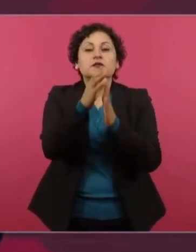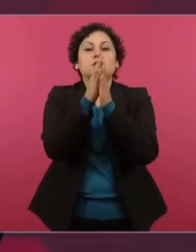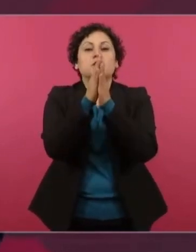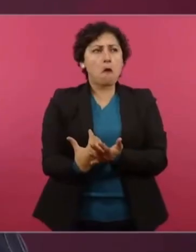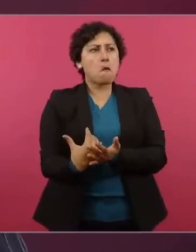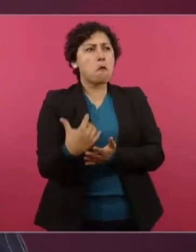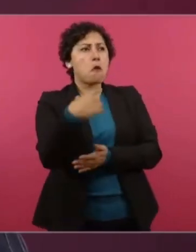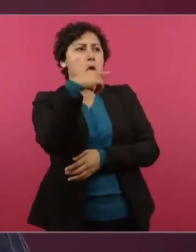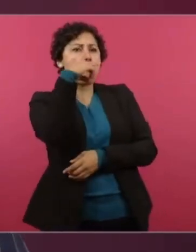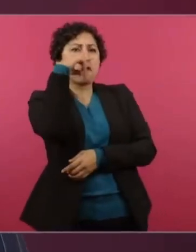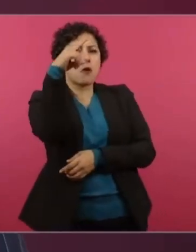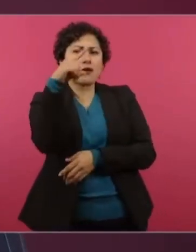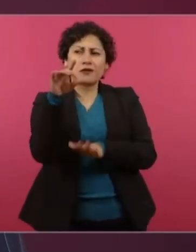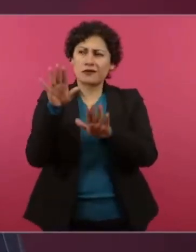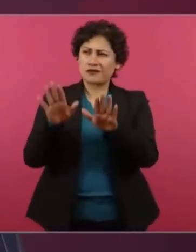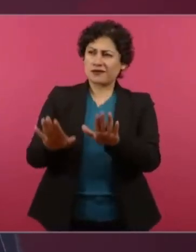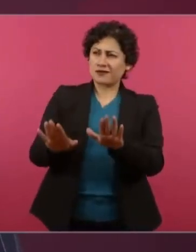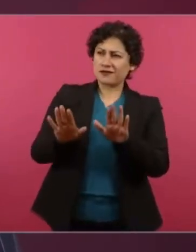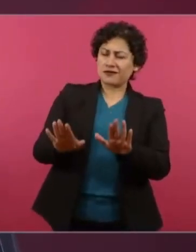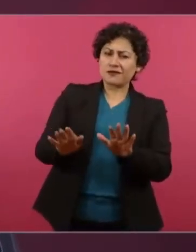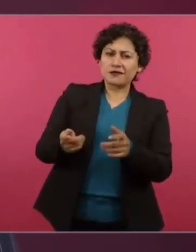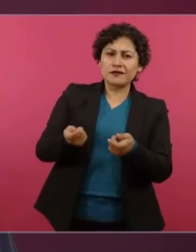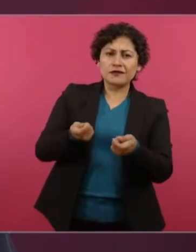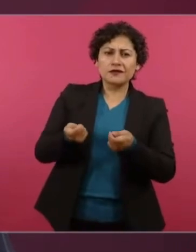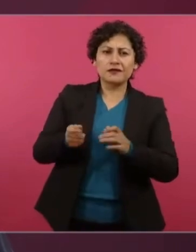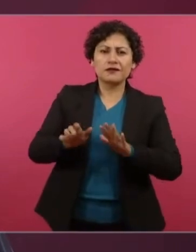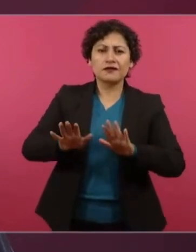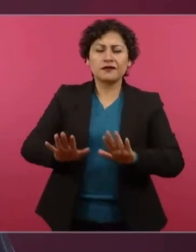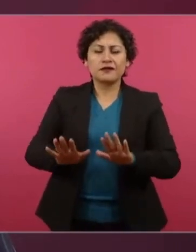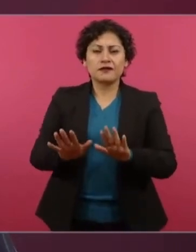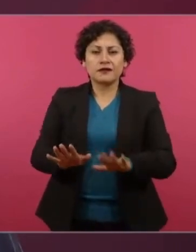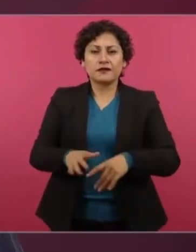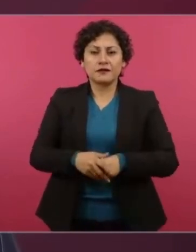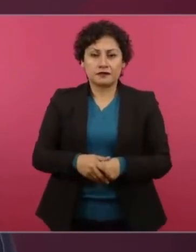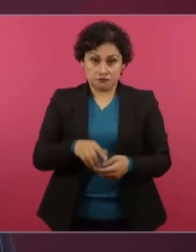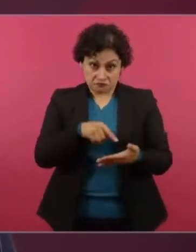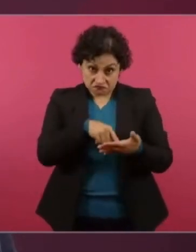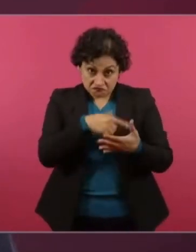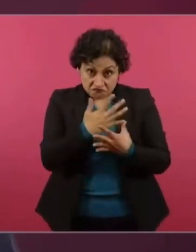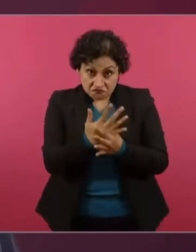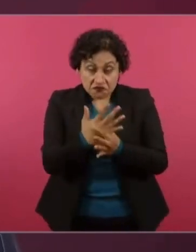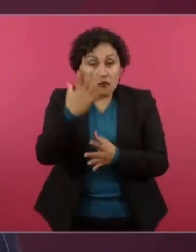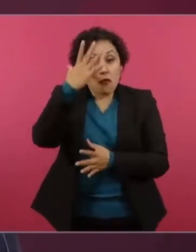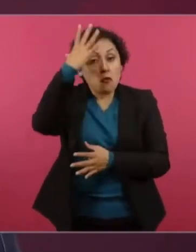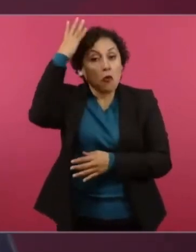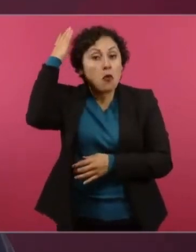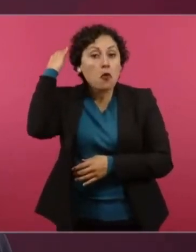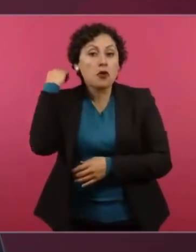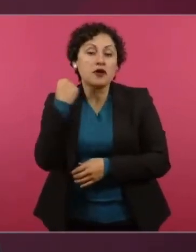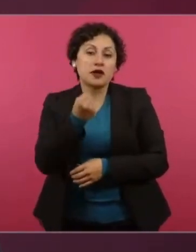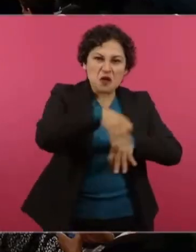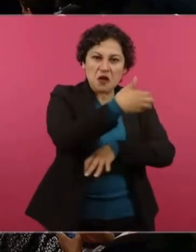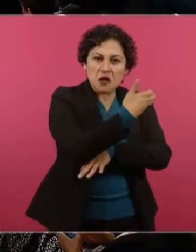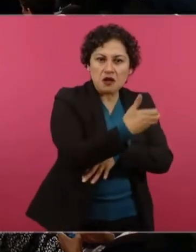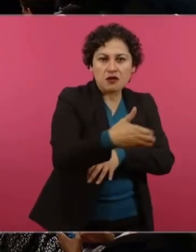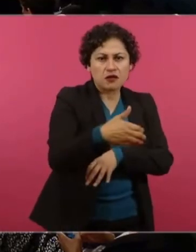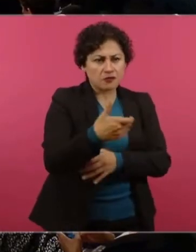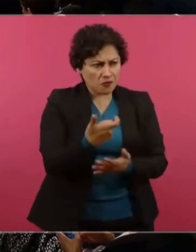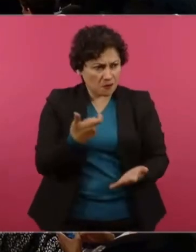opulencia. Morelos lucha por la igualdad. Decía que se eleve el salario del peón.